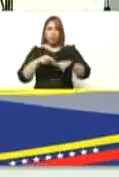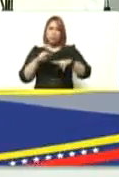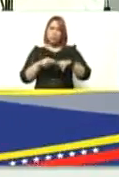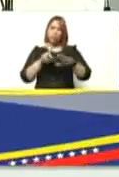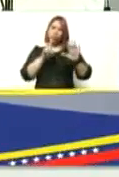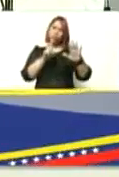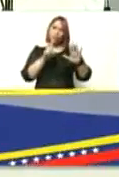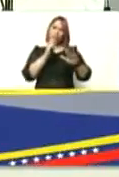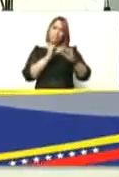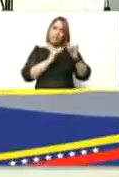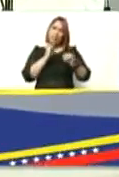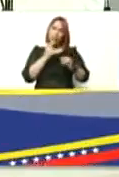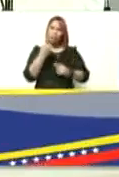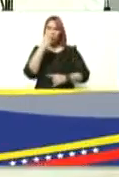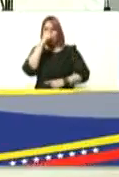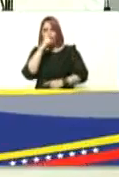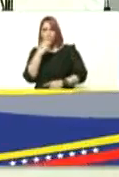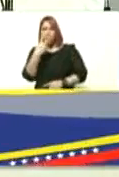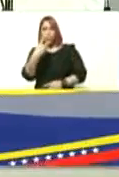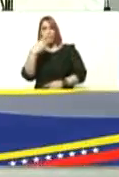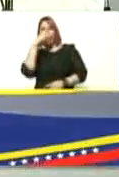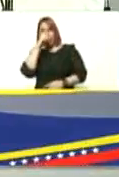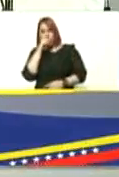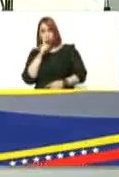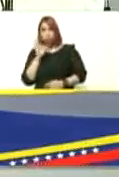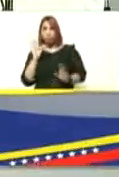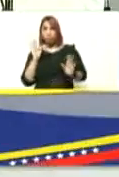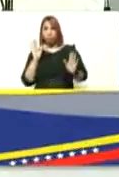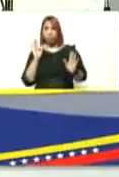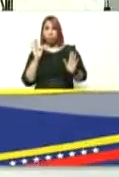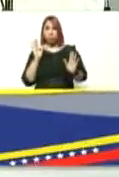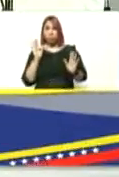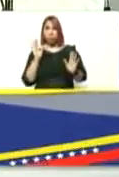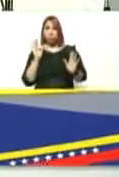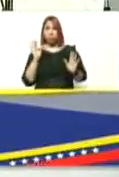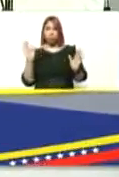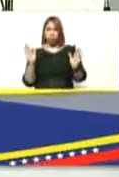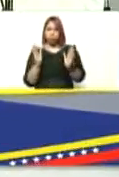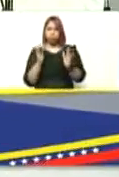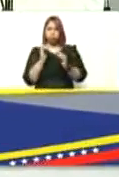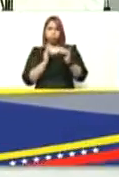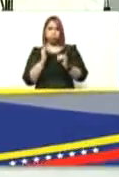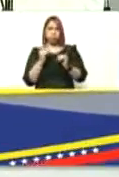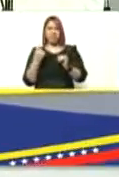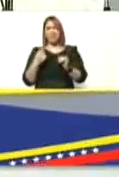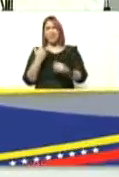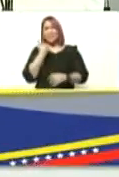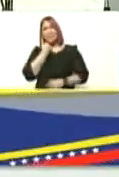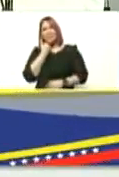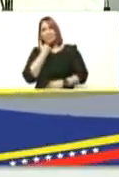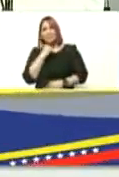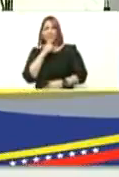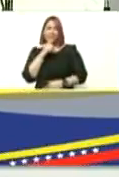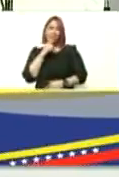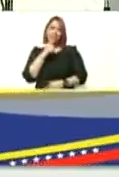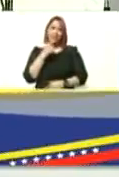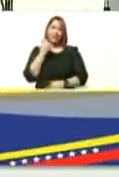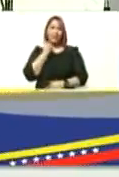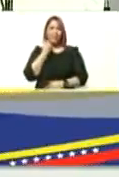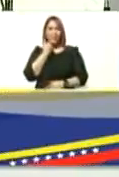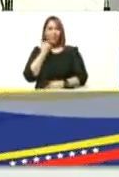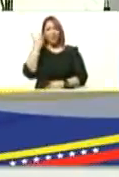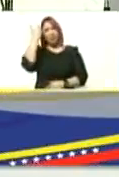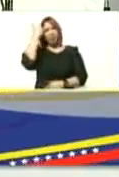meses de un año dos años chiquitines pues no que tiene malestar le dio fiebrecita